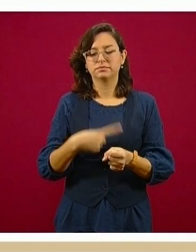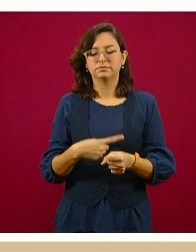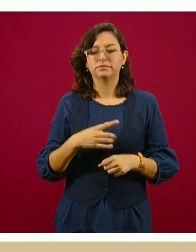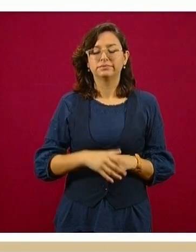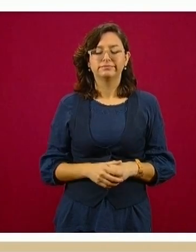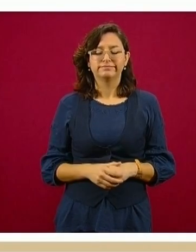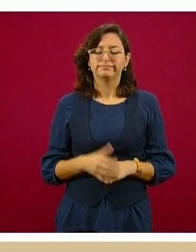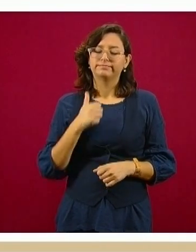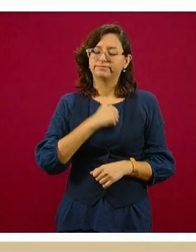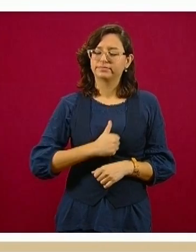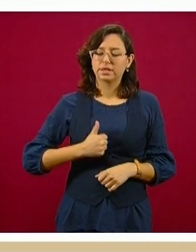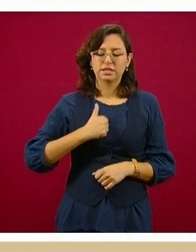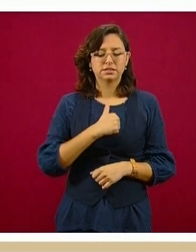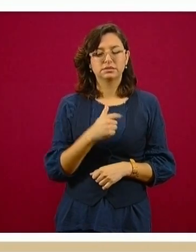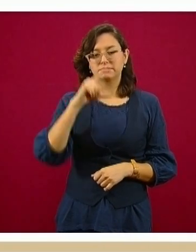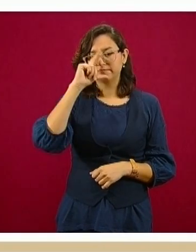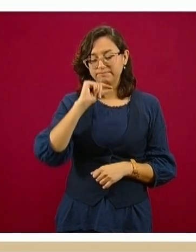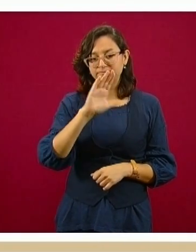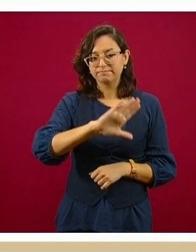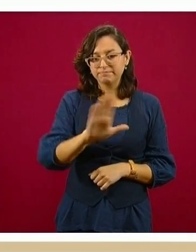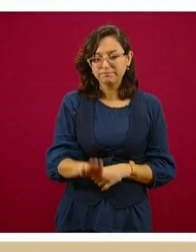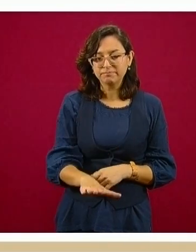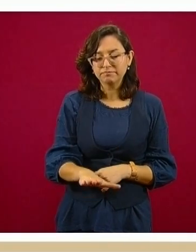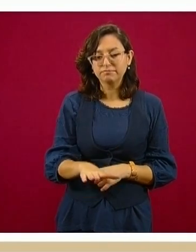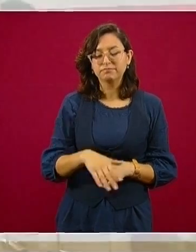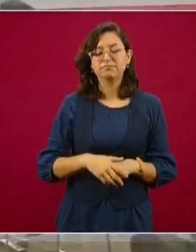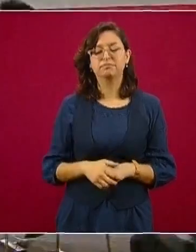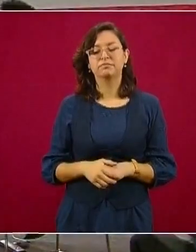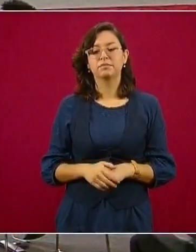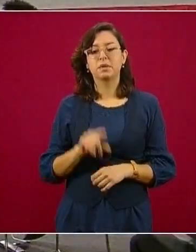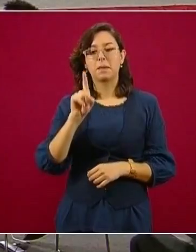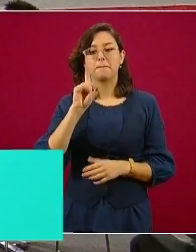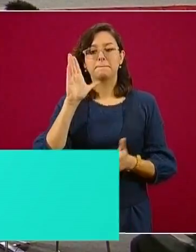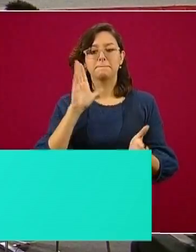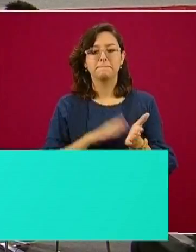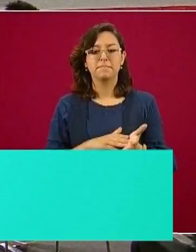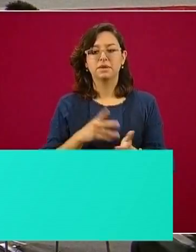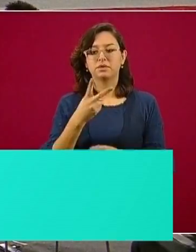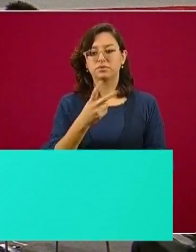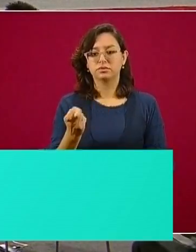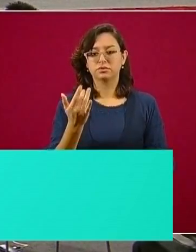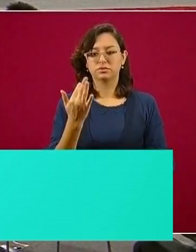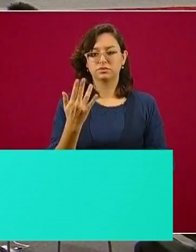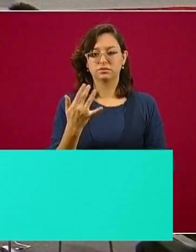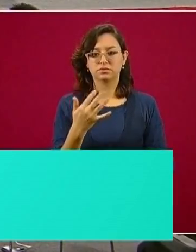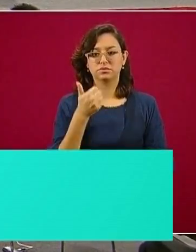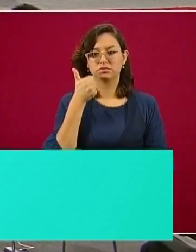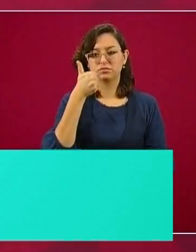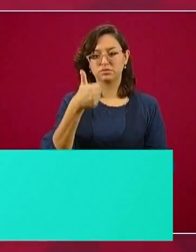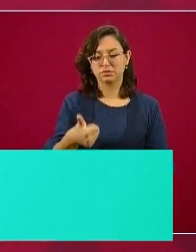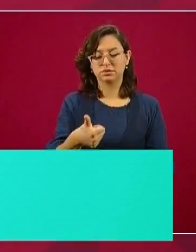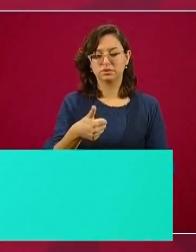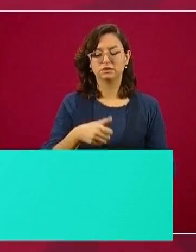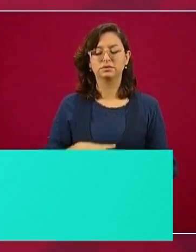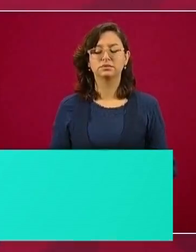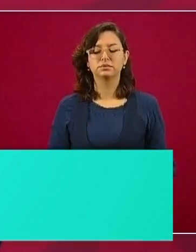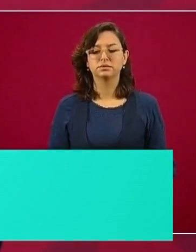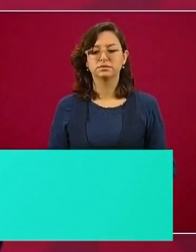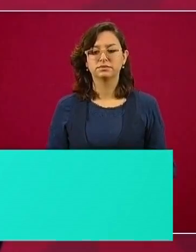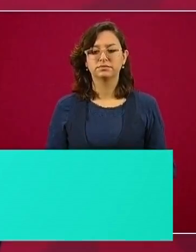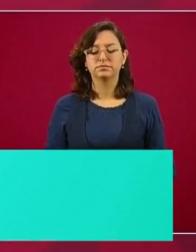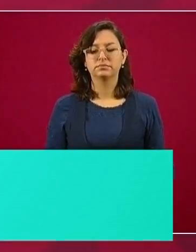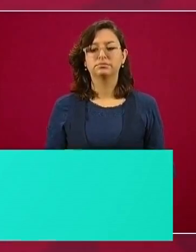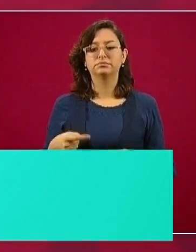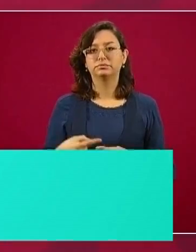lamento informarles, tenemos 1.256. Respecto al último reporte,